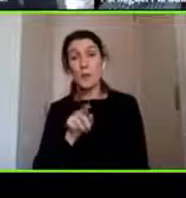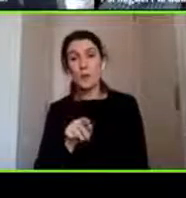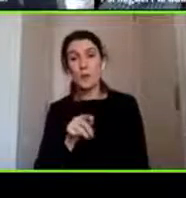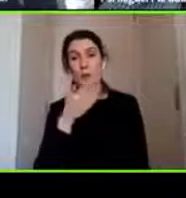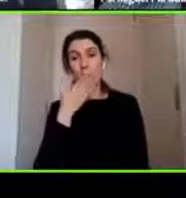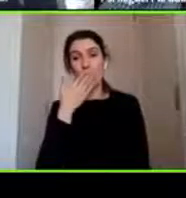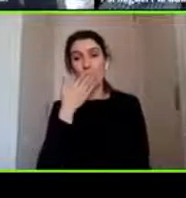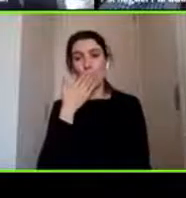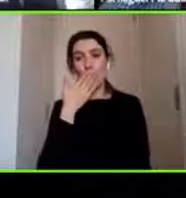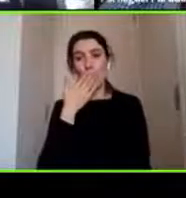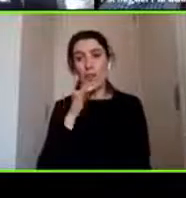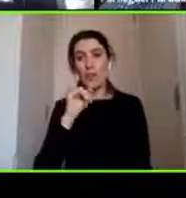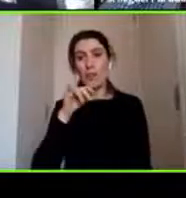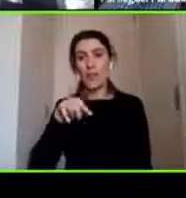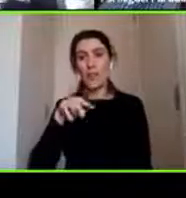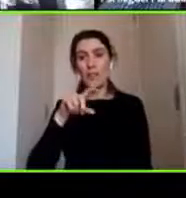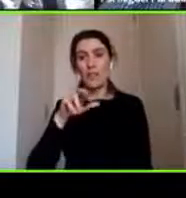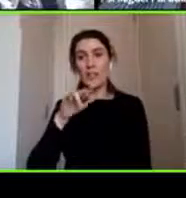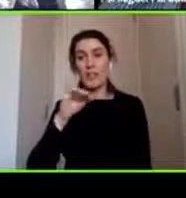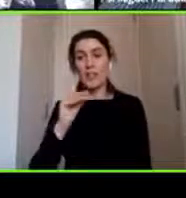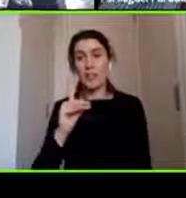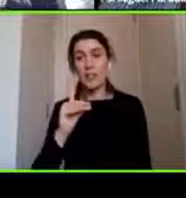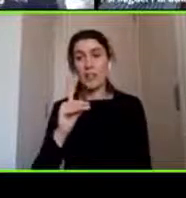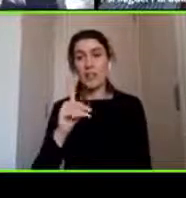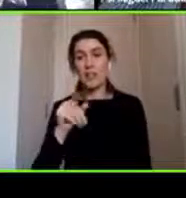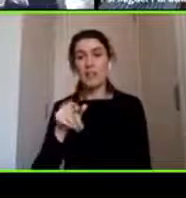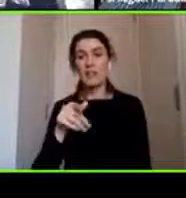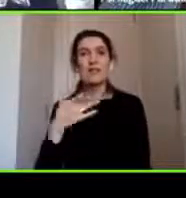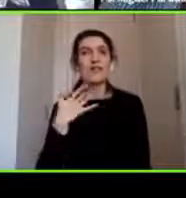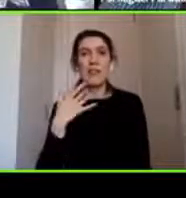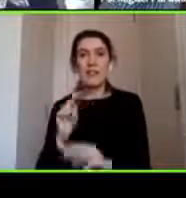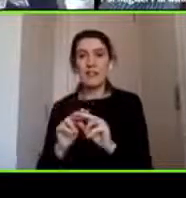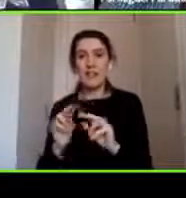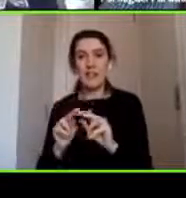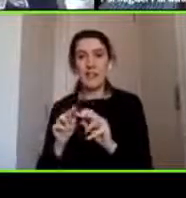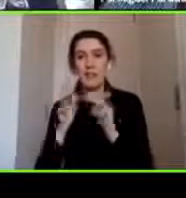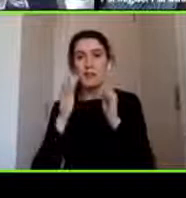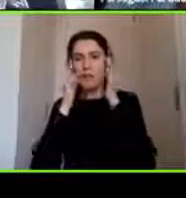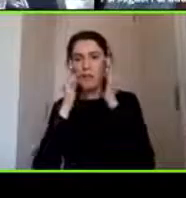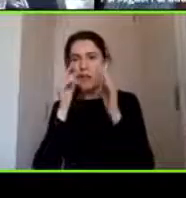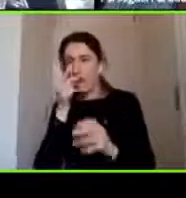responder Ingrid como en el que hacer digamos en el que fijarse tal vez